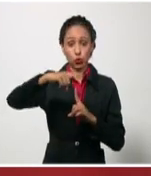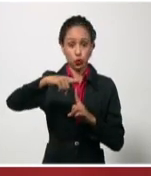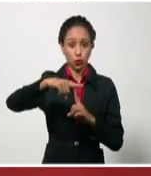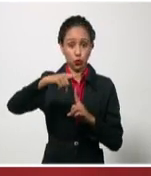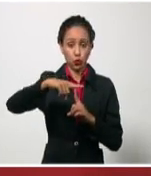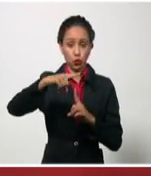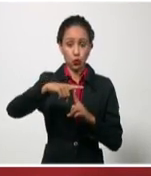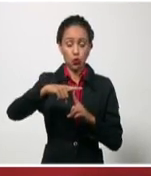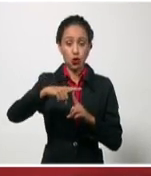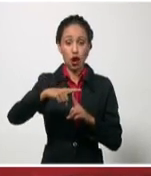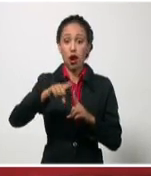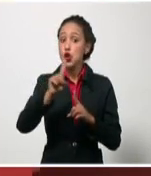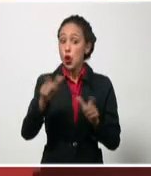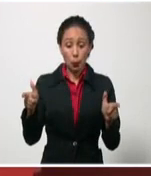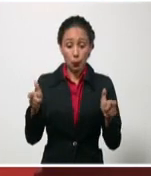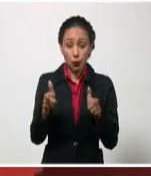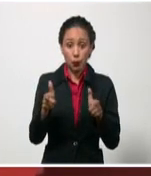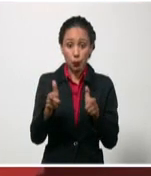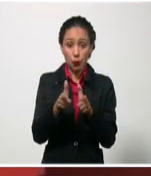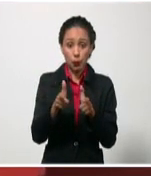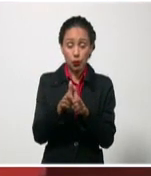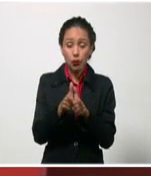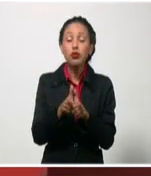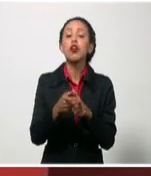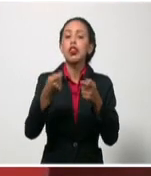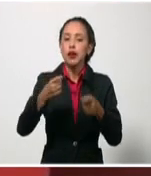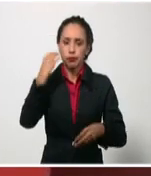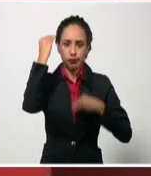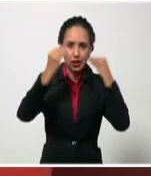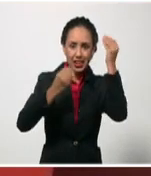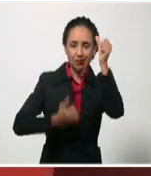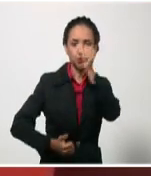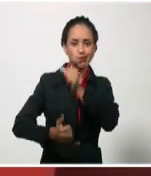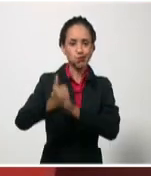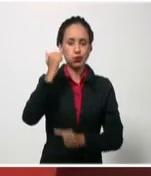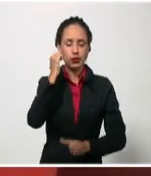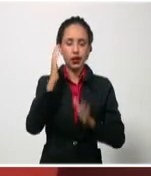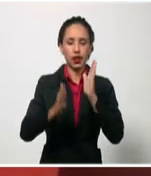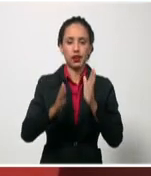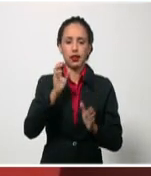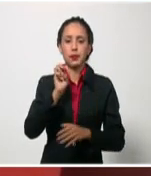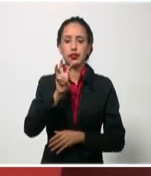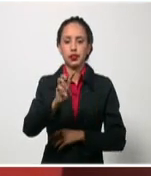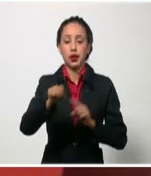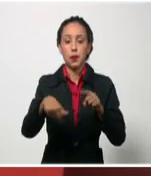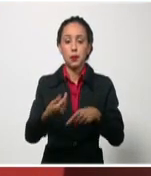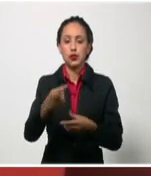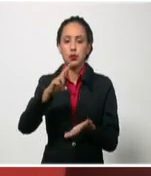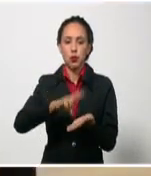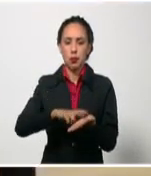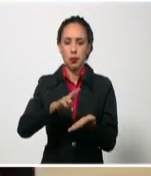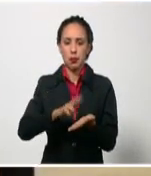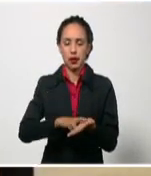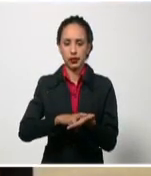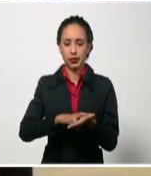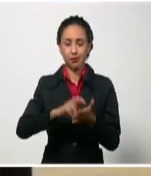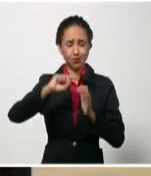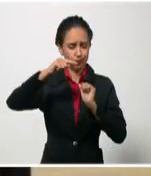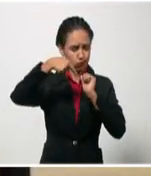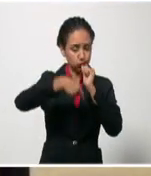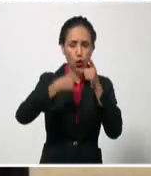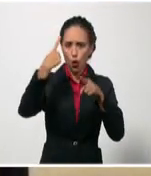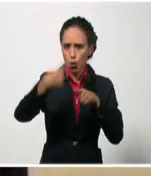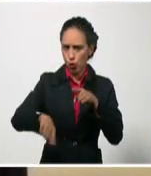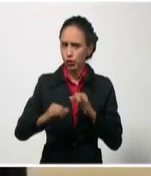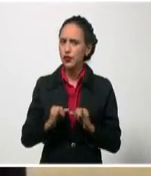disminuye su tasa de contagio, se evaluará su retroceso a la fase 3 el próximo martes. Al profundizar en otros temas